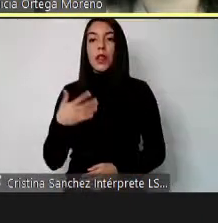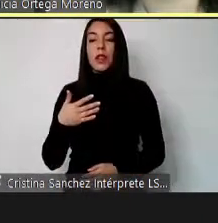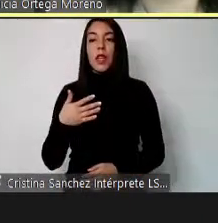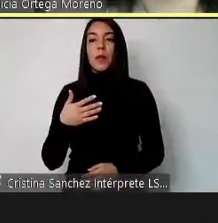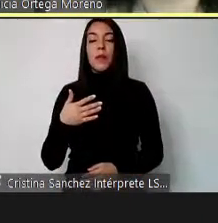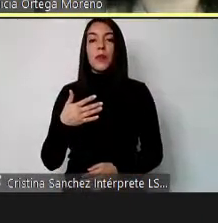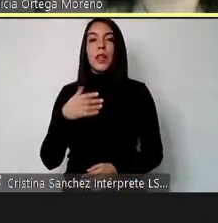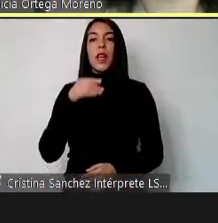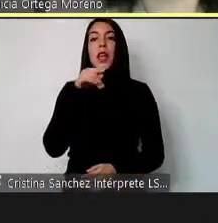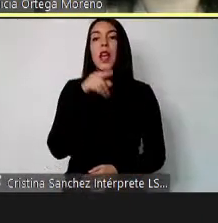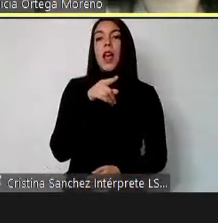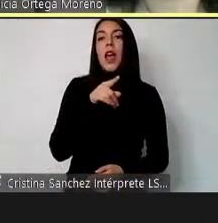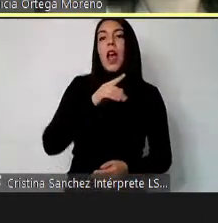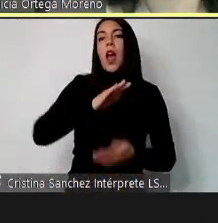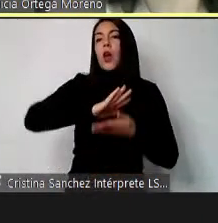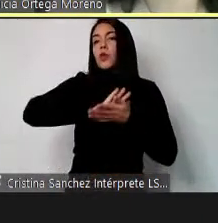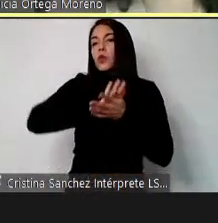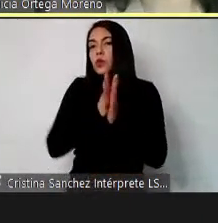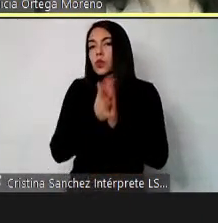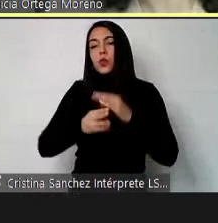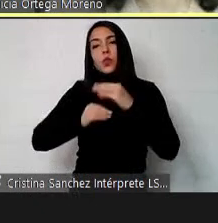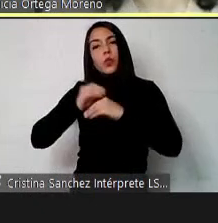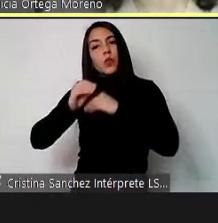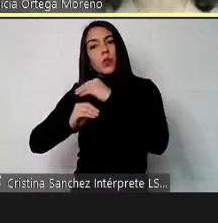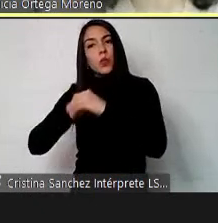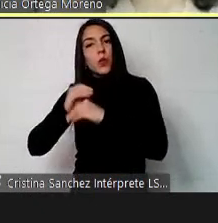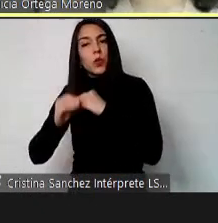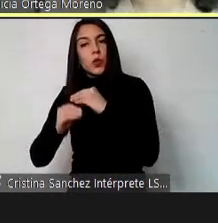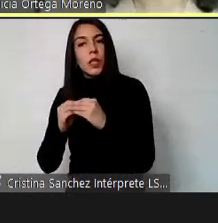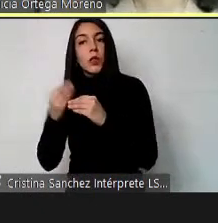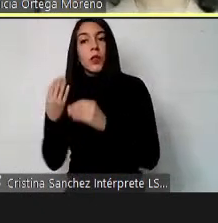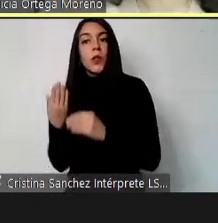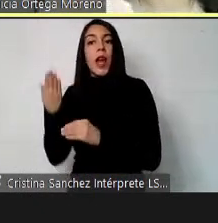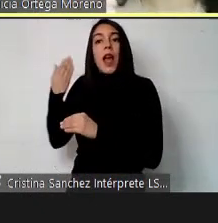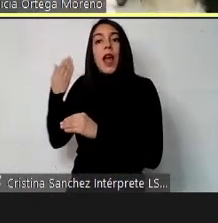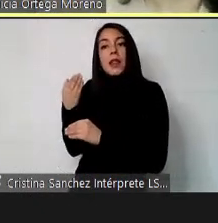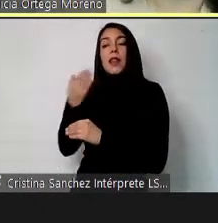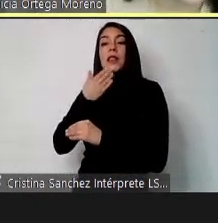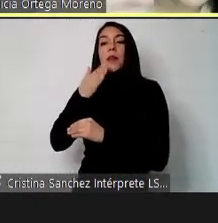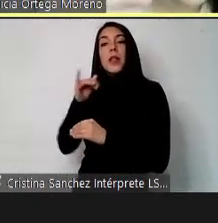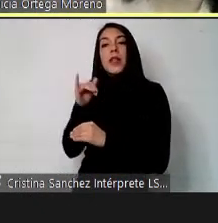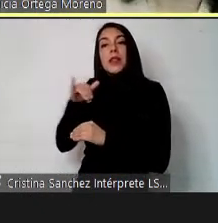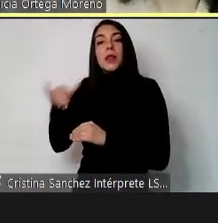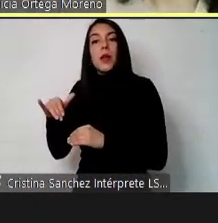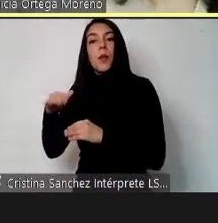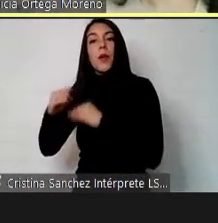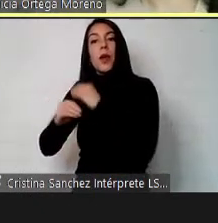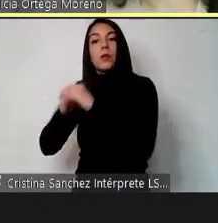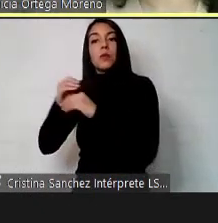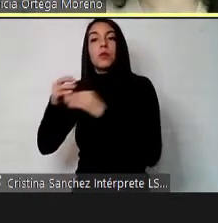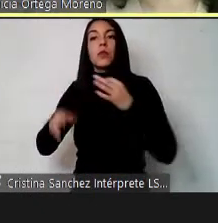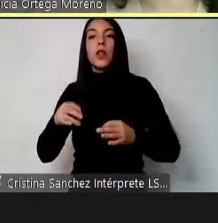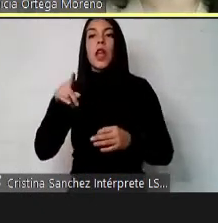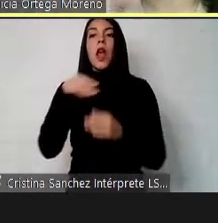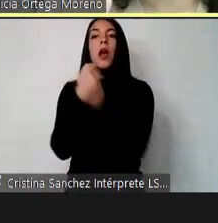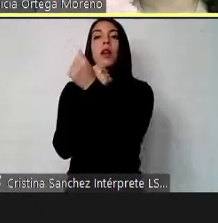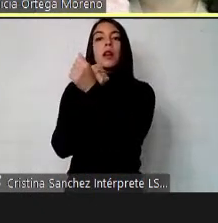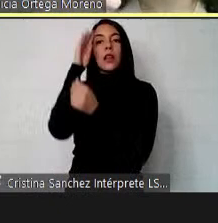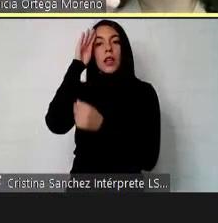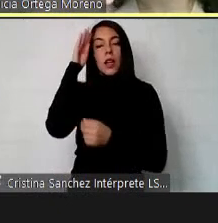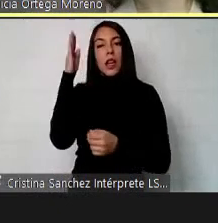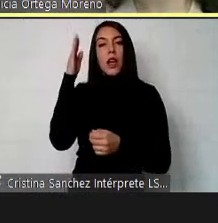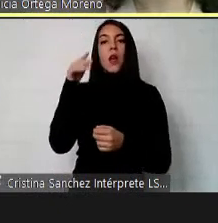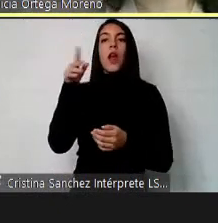sino que a todos los procesos previos y posteriores a un juicio. En esto caen las policías, la toma de las